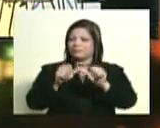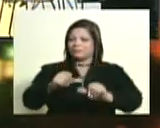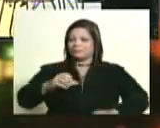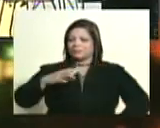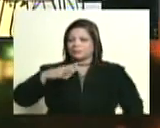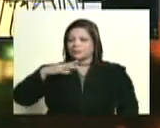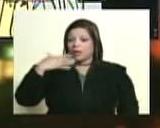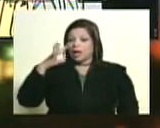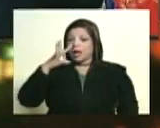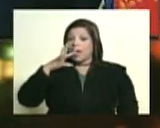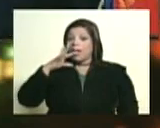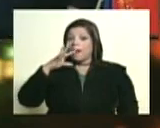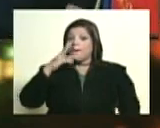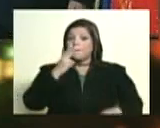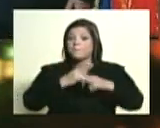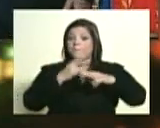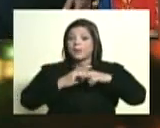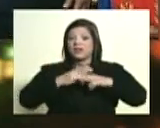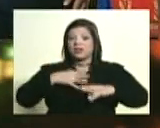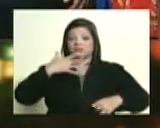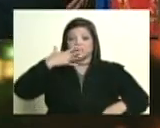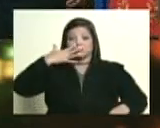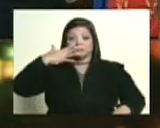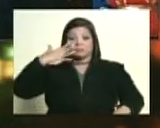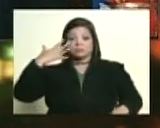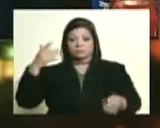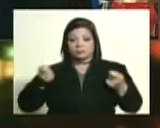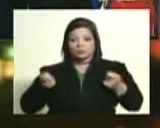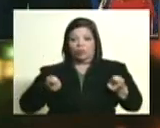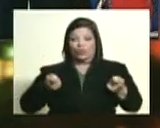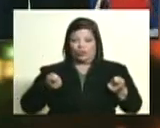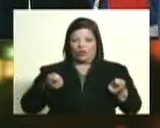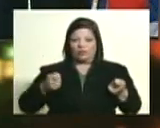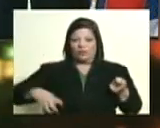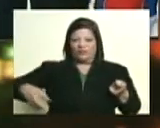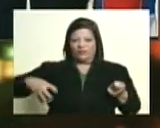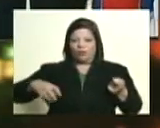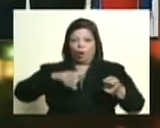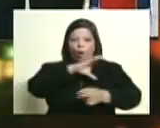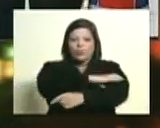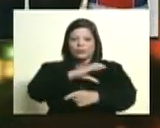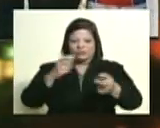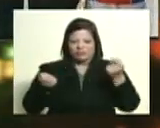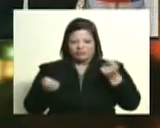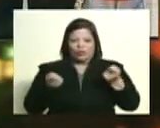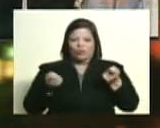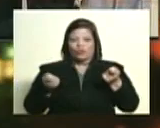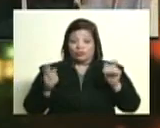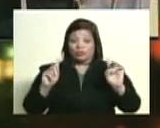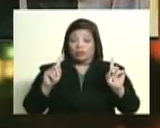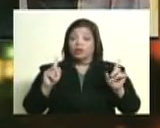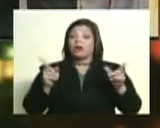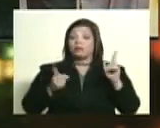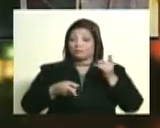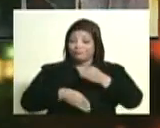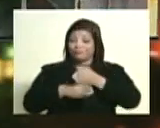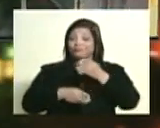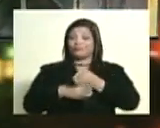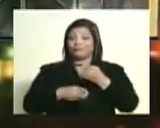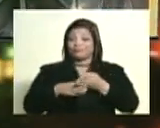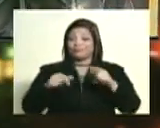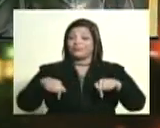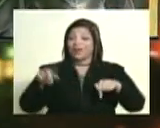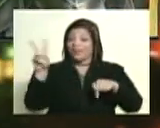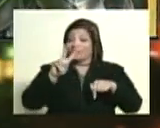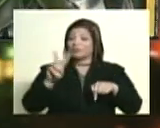ven en peligro su su estatus su orden y eso digamos ha cobrado formas distintas en Venezuela